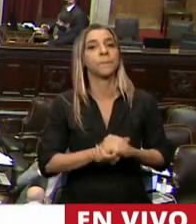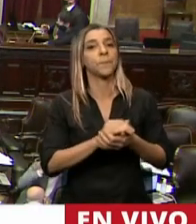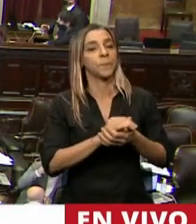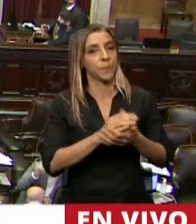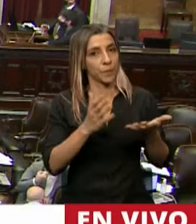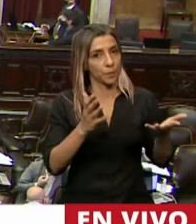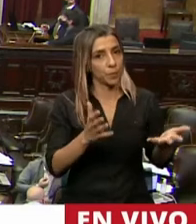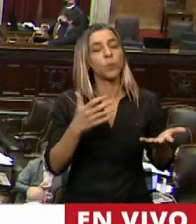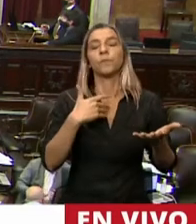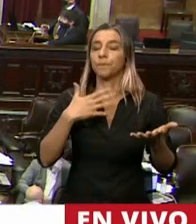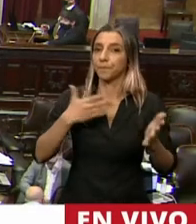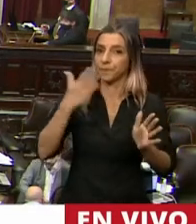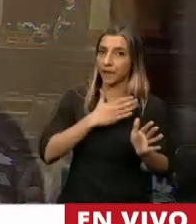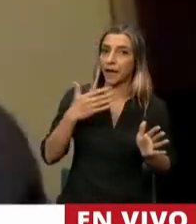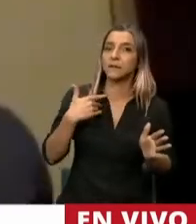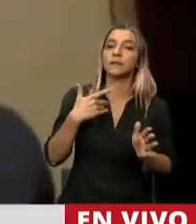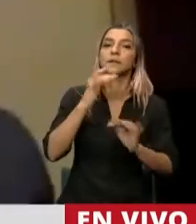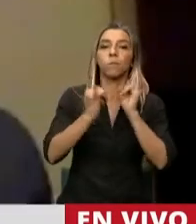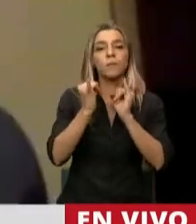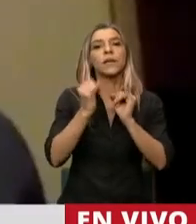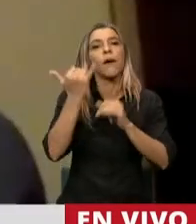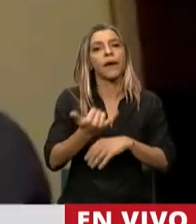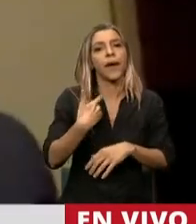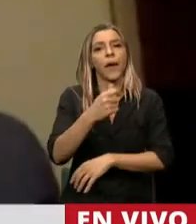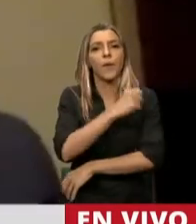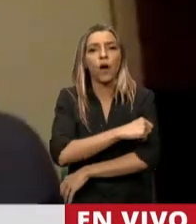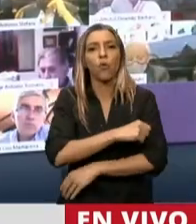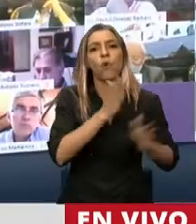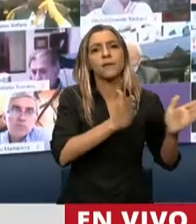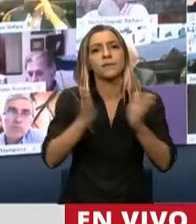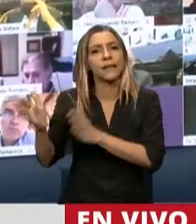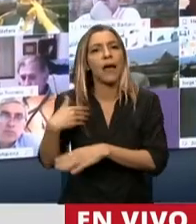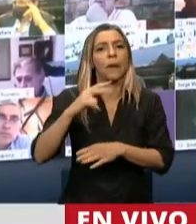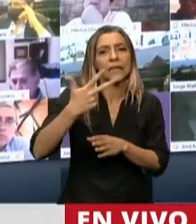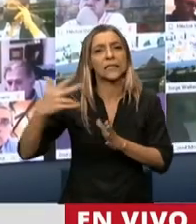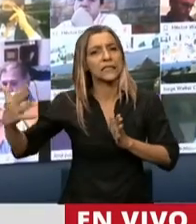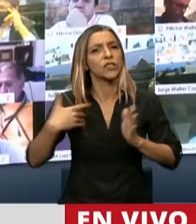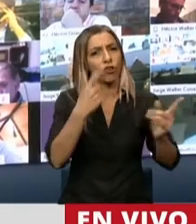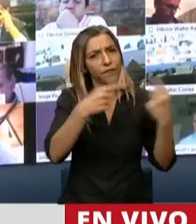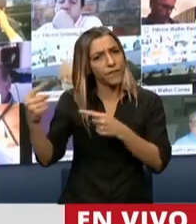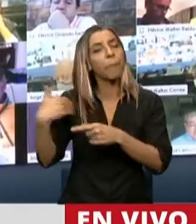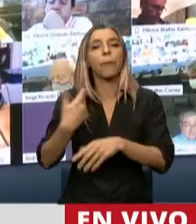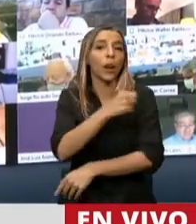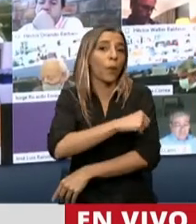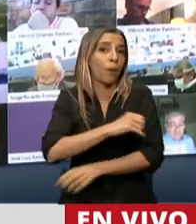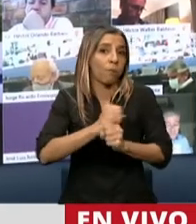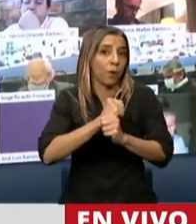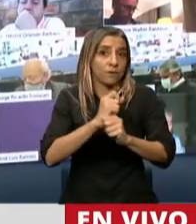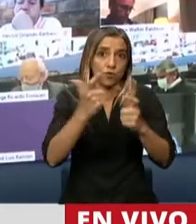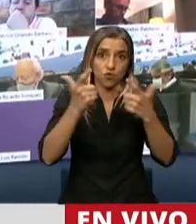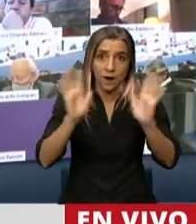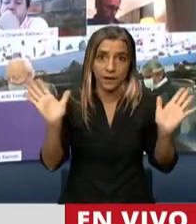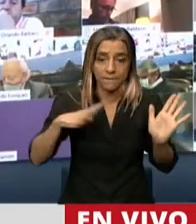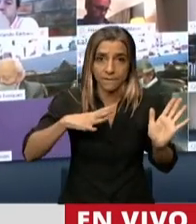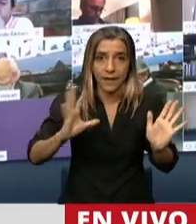les decía que hay 11 vacunas en fase 3, 5 ya están aprobadas para uso limitados y ninguna está aprobada. Pero supongamos